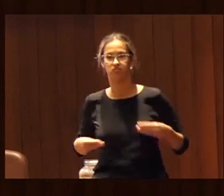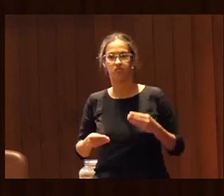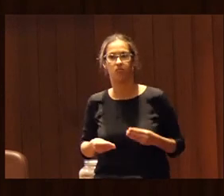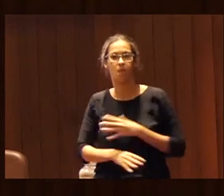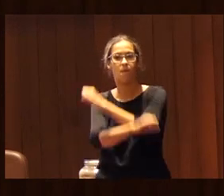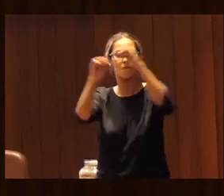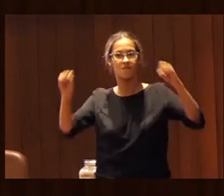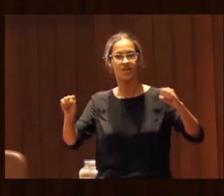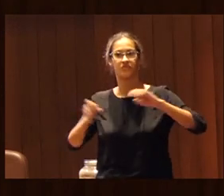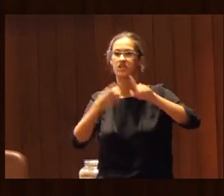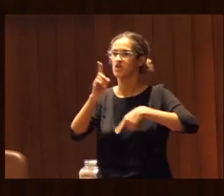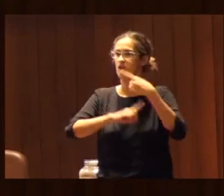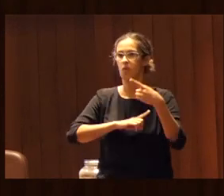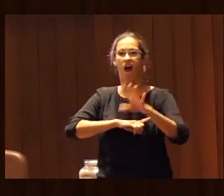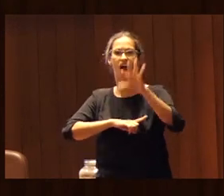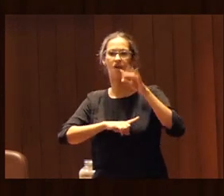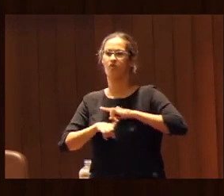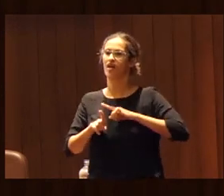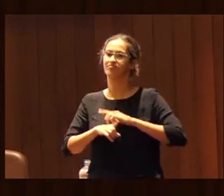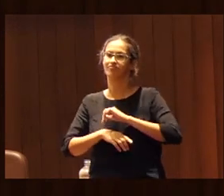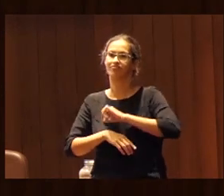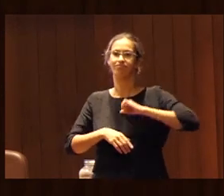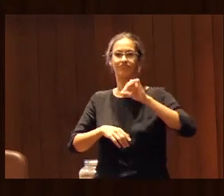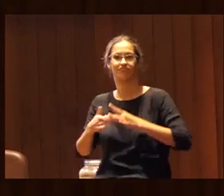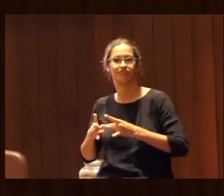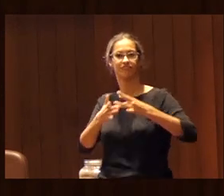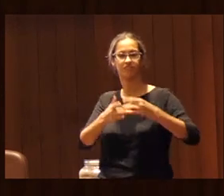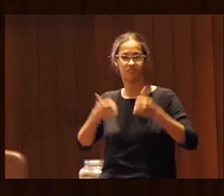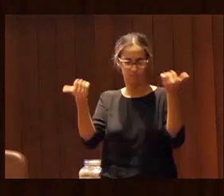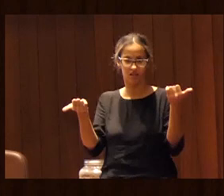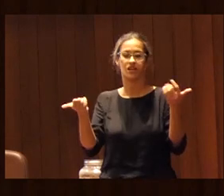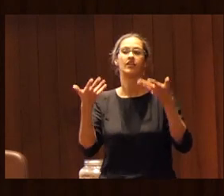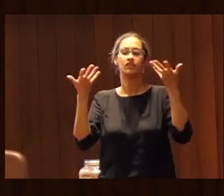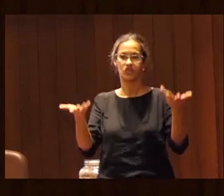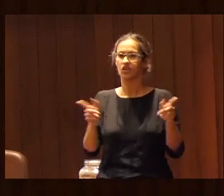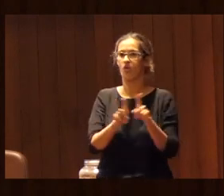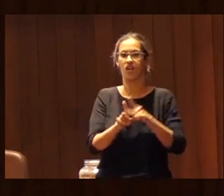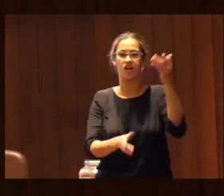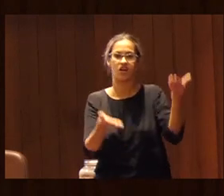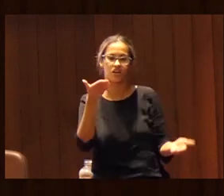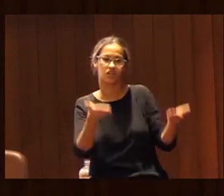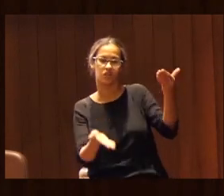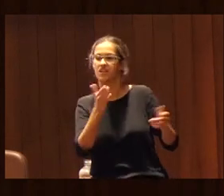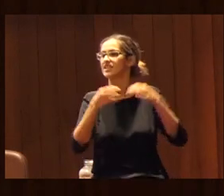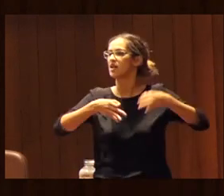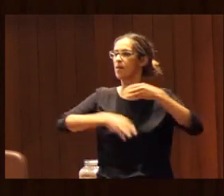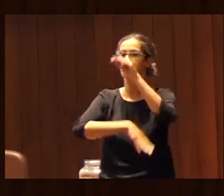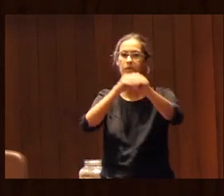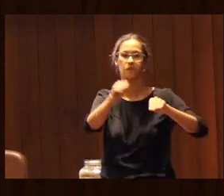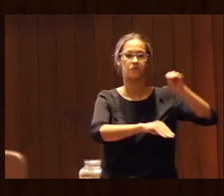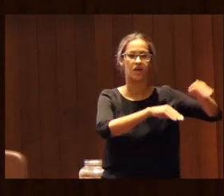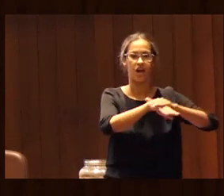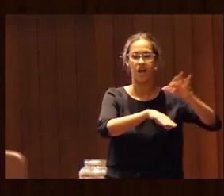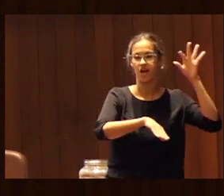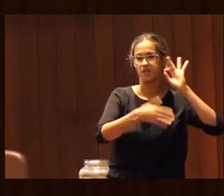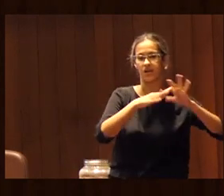mucho más libre para tomar decisiones en muchos aspectos por ejemplo solemos comparar ¿no? yo si pregunto a todas mis amigas en mi cuadrilla no saldrán